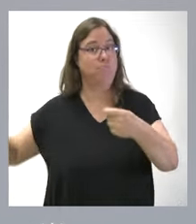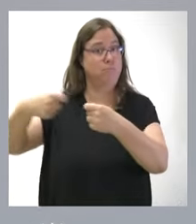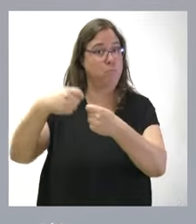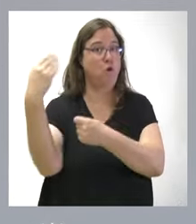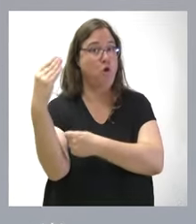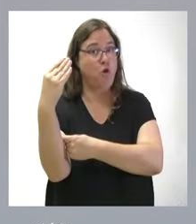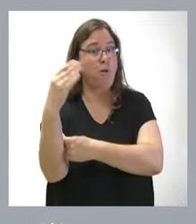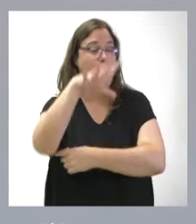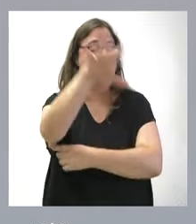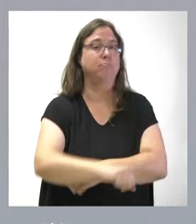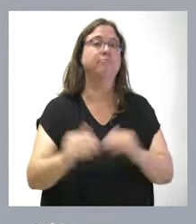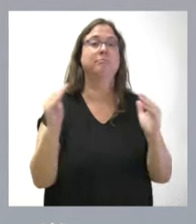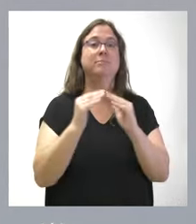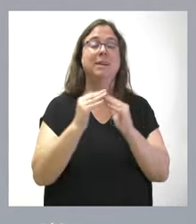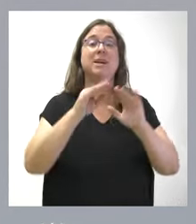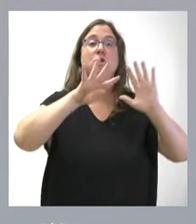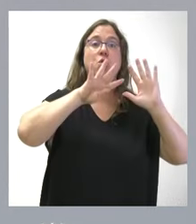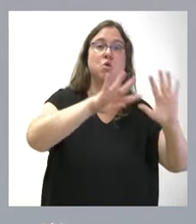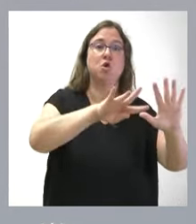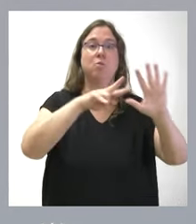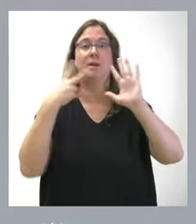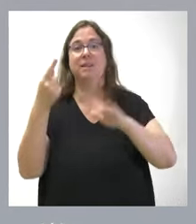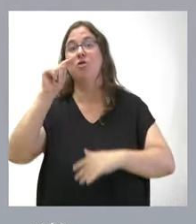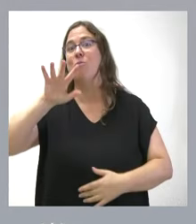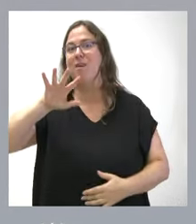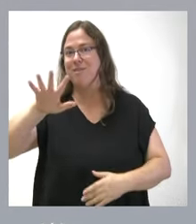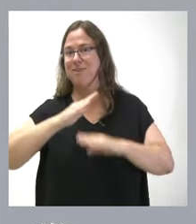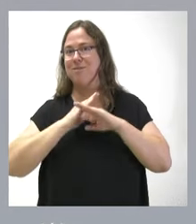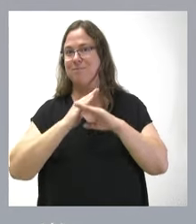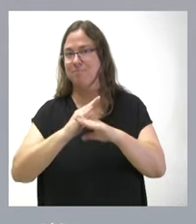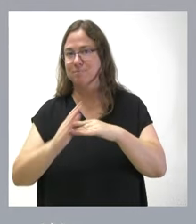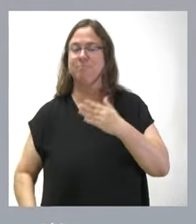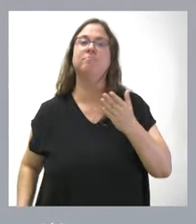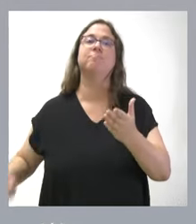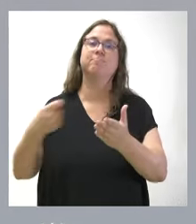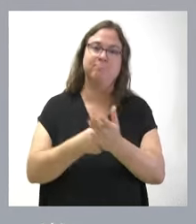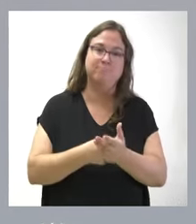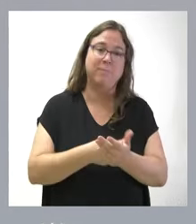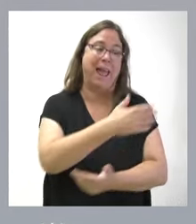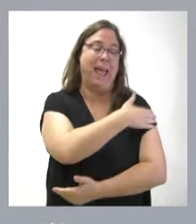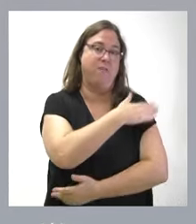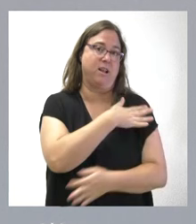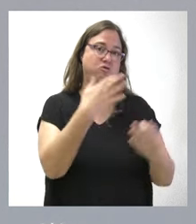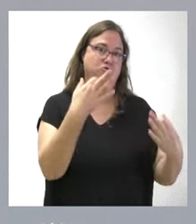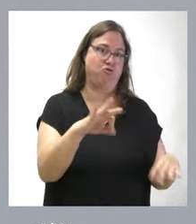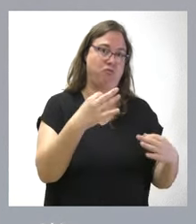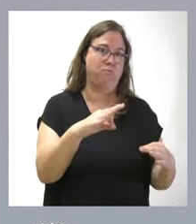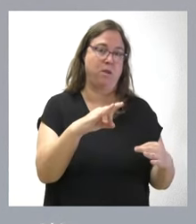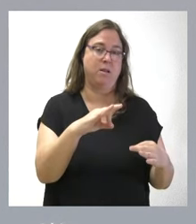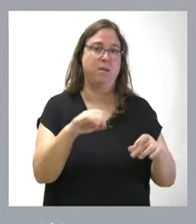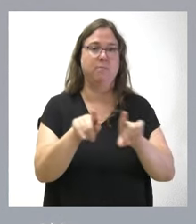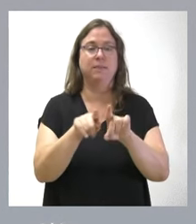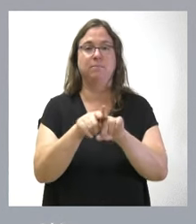en la adquisición de vivienda, el 97,5% restante sea aportado o bien en el aval ordinario que no exige la